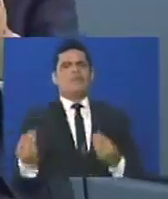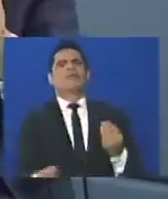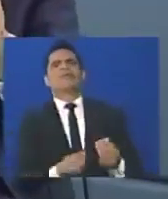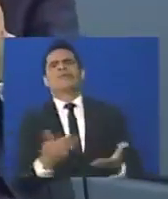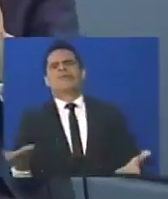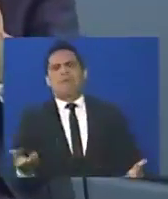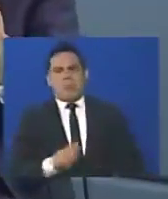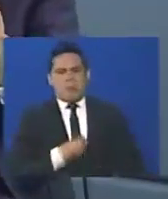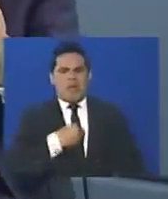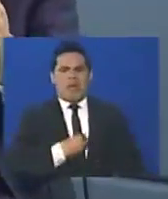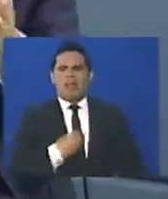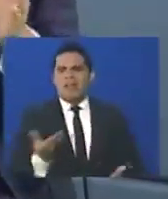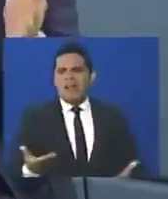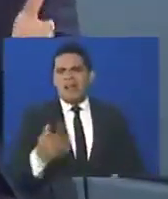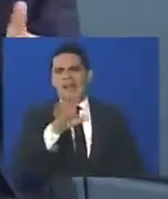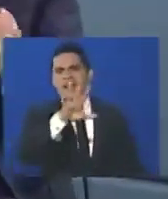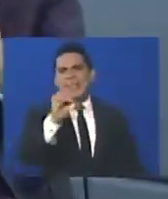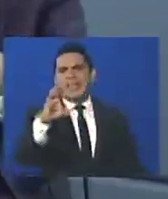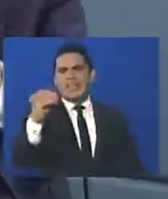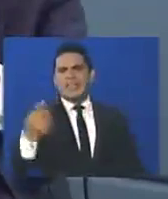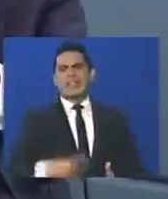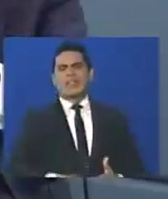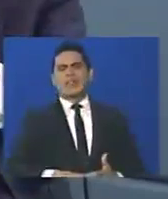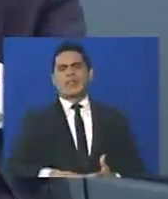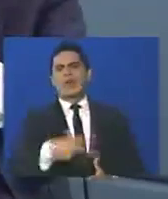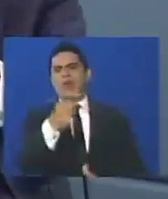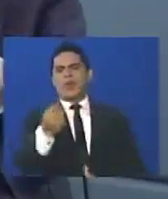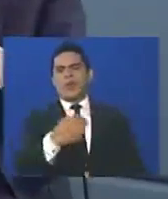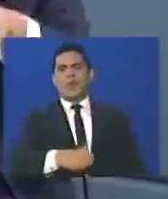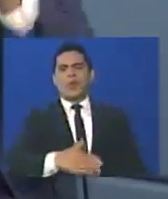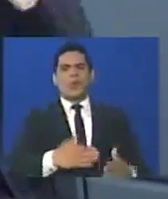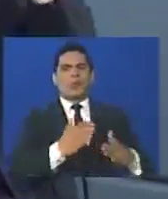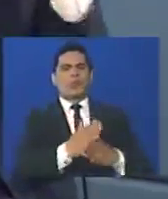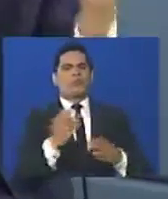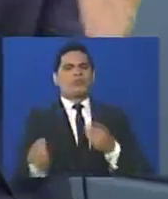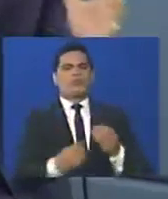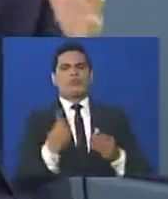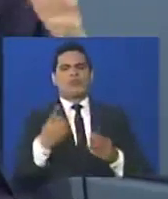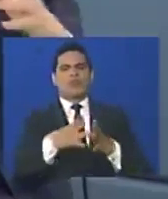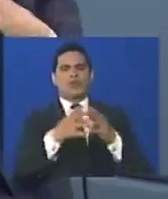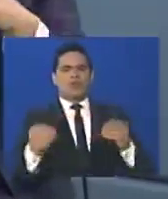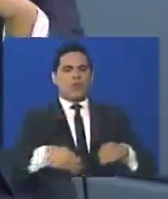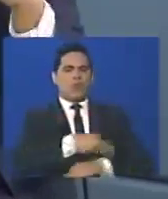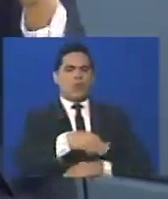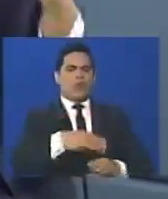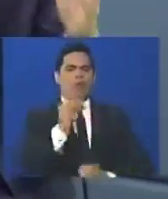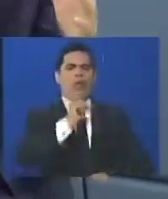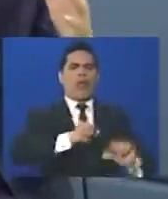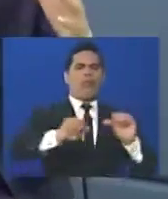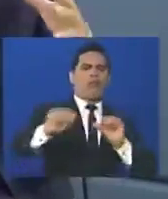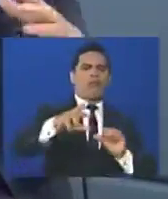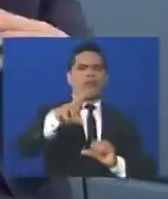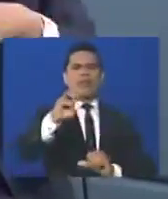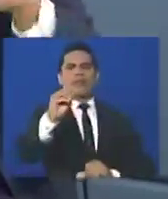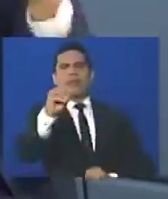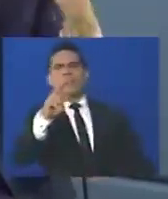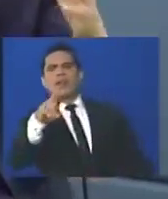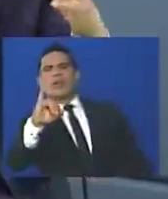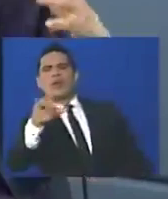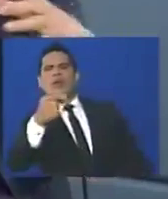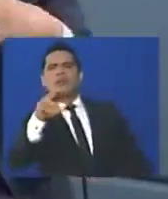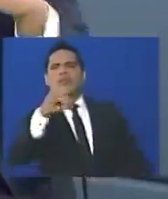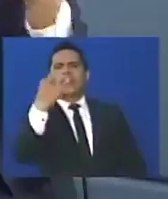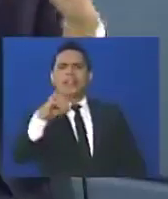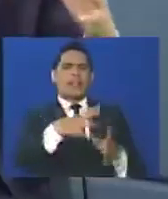500 guardias nacionales, no pudieron detener una protesta, todo un ministerio de la defensa, con el ministro Rodríguez Torres, que se